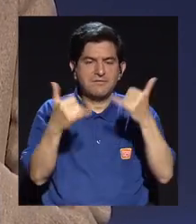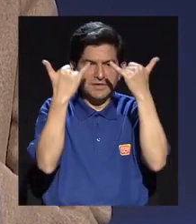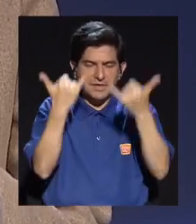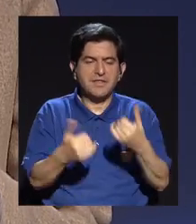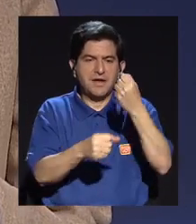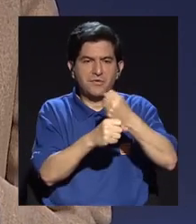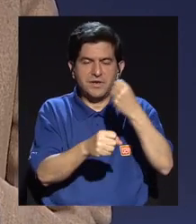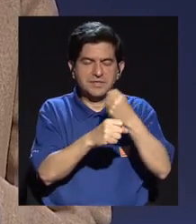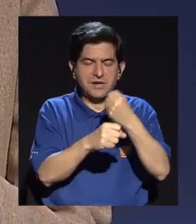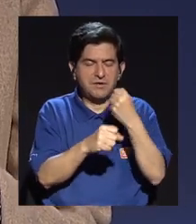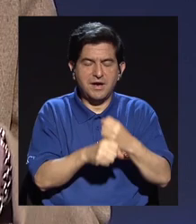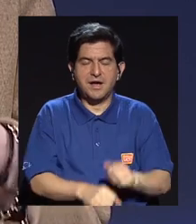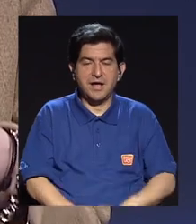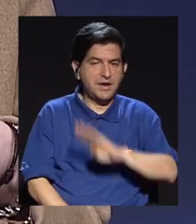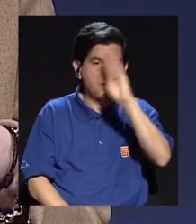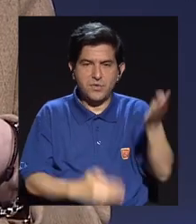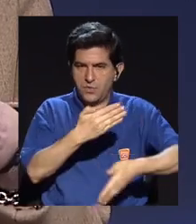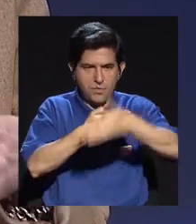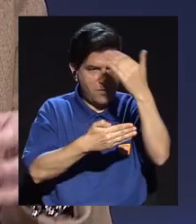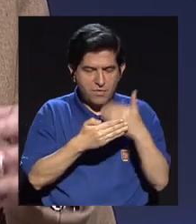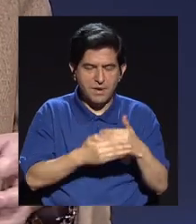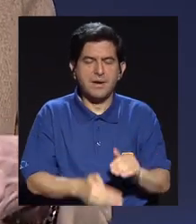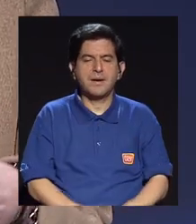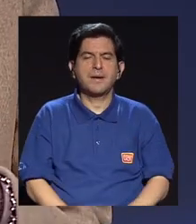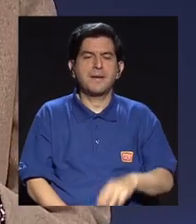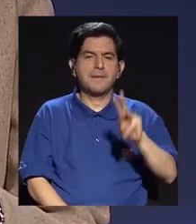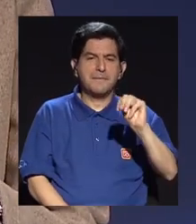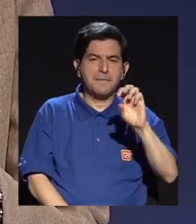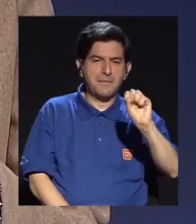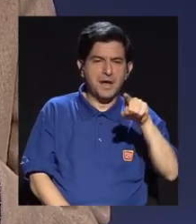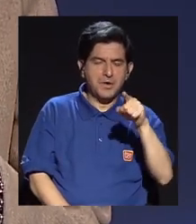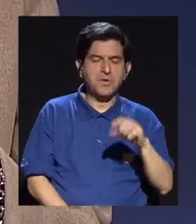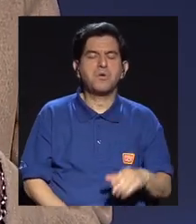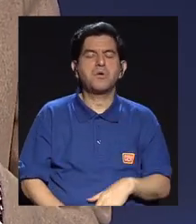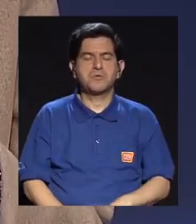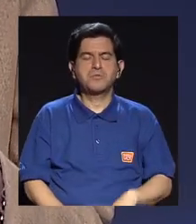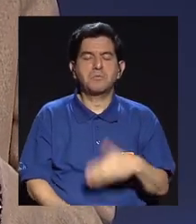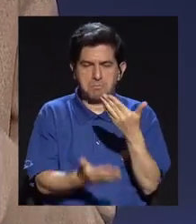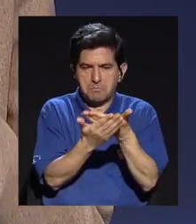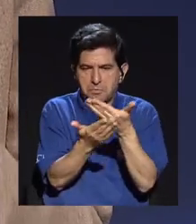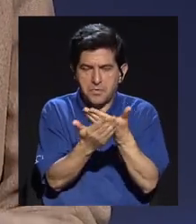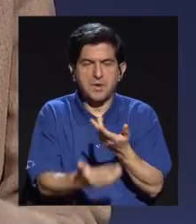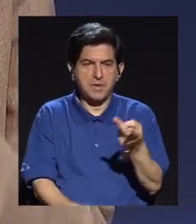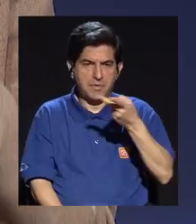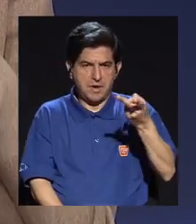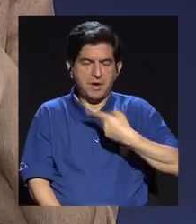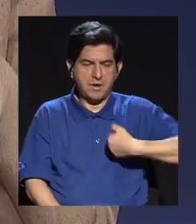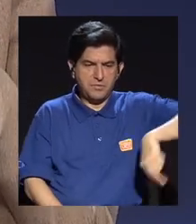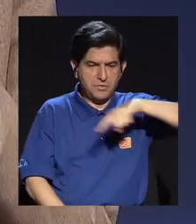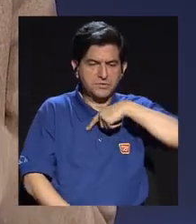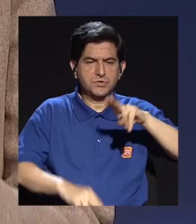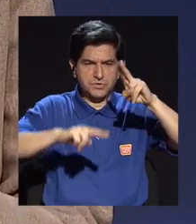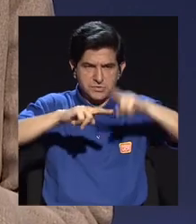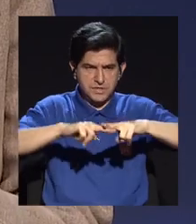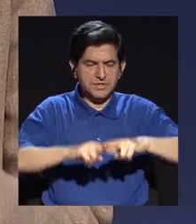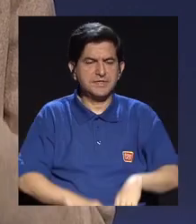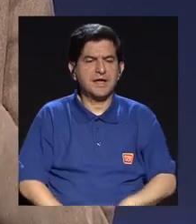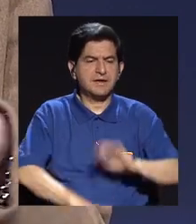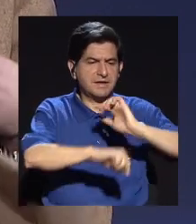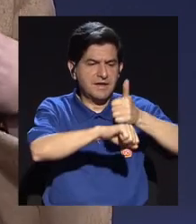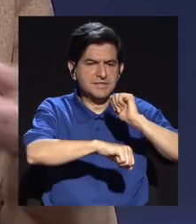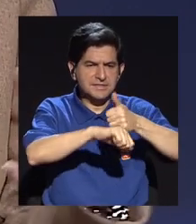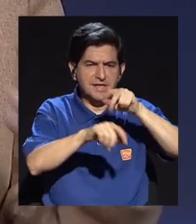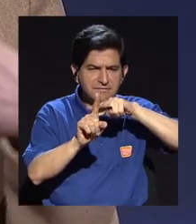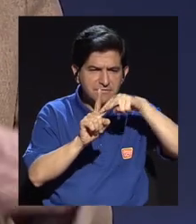ahora. Realmente, y yo creo que Michael puede dar fe de eso, Michael y yo nos hemos sentado, hemos definido los enfoques